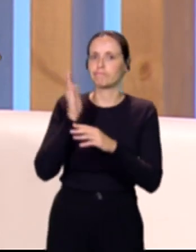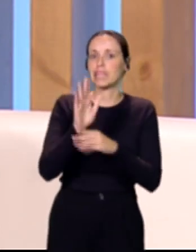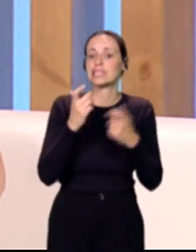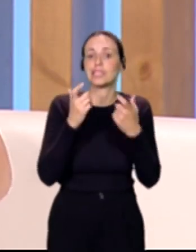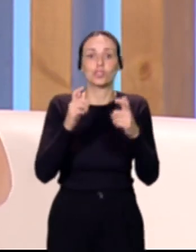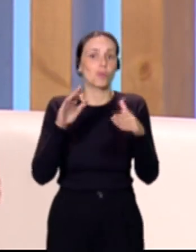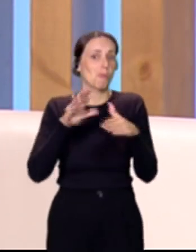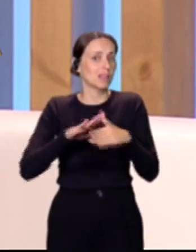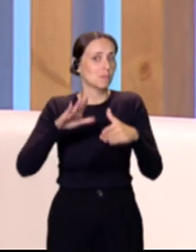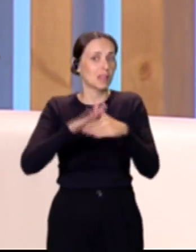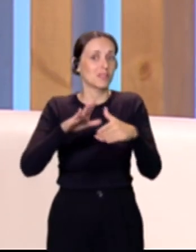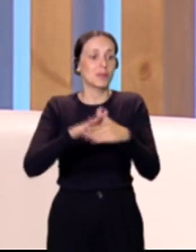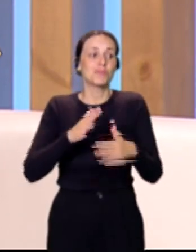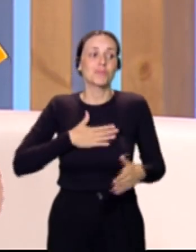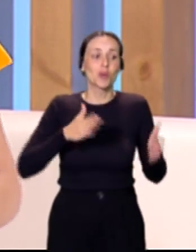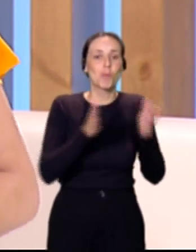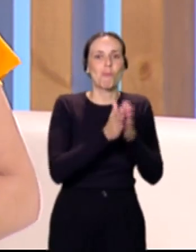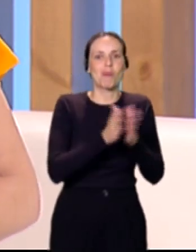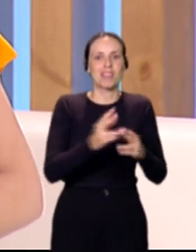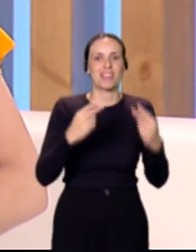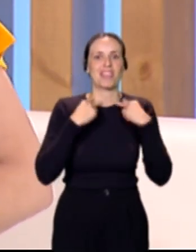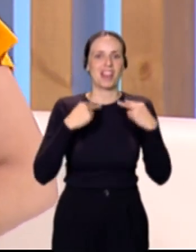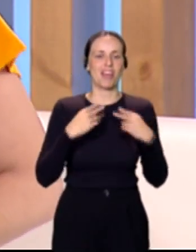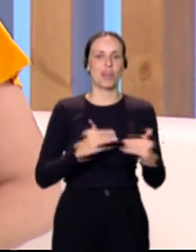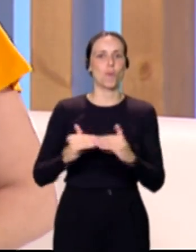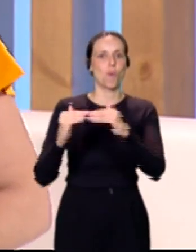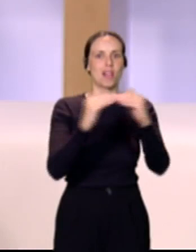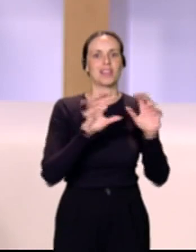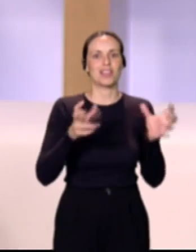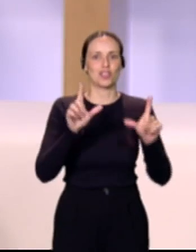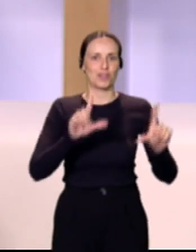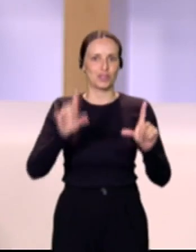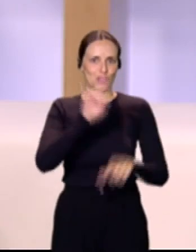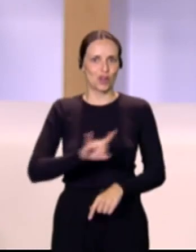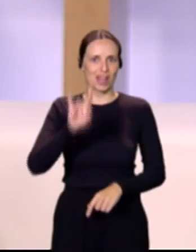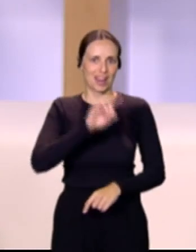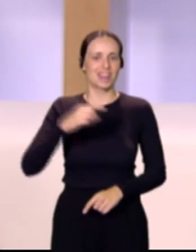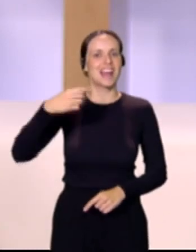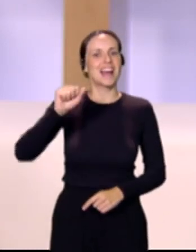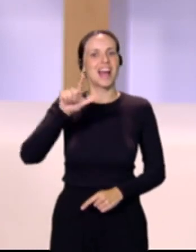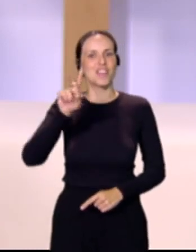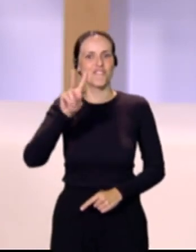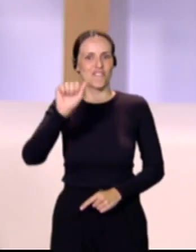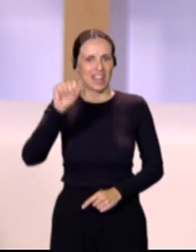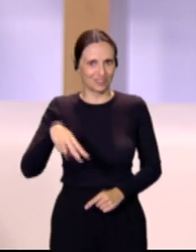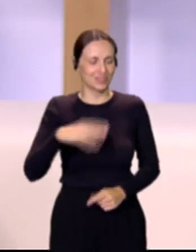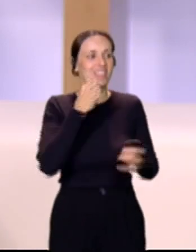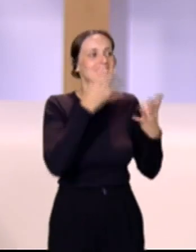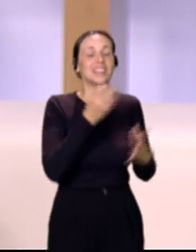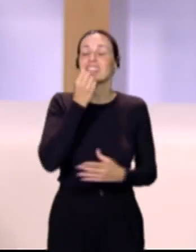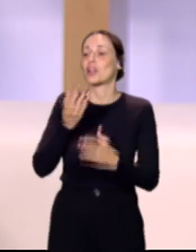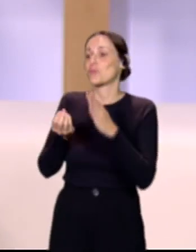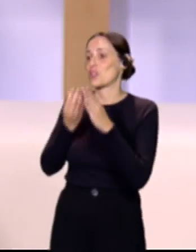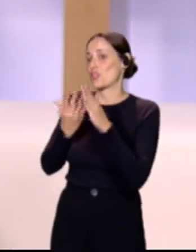de cada martes con nuestra compañera delegada de Igualdad de RTVE Canaria, Noemí Galván Noé. Muy buenos días. ¿Qué tal Marta? Buenos días. El objetivo de esta